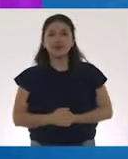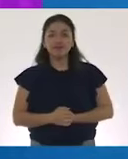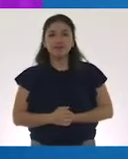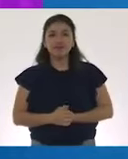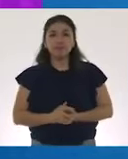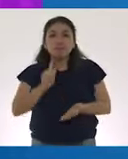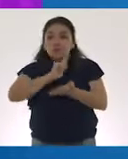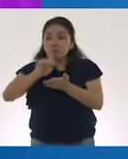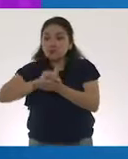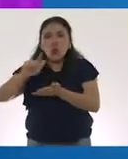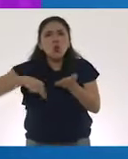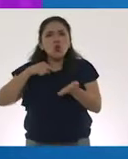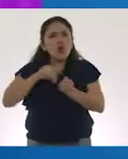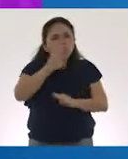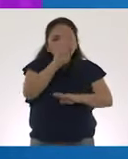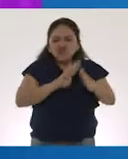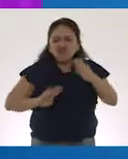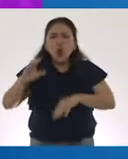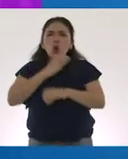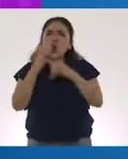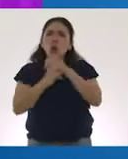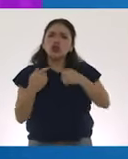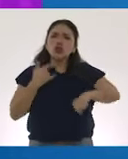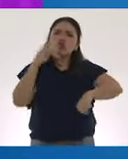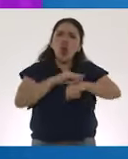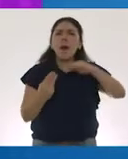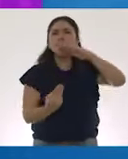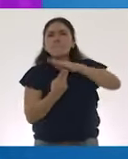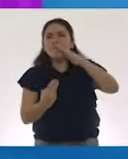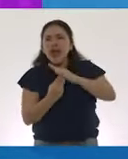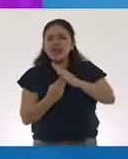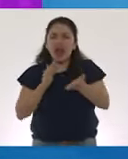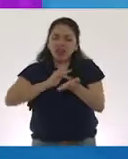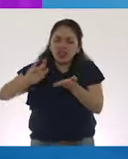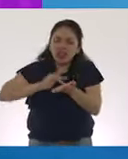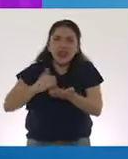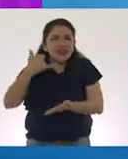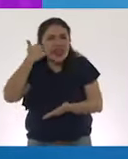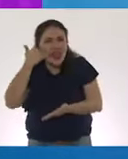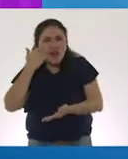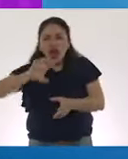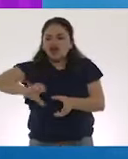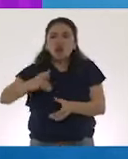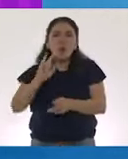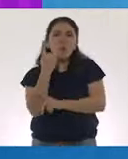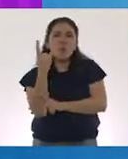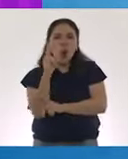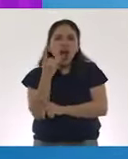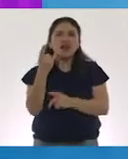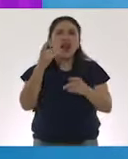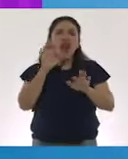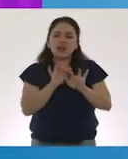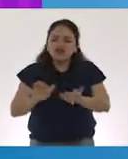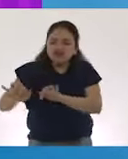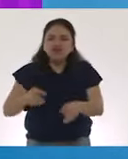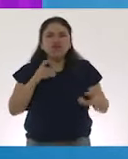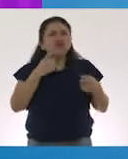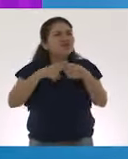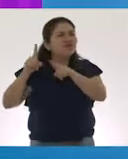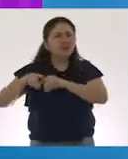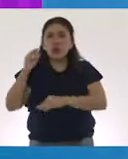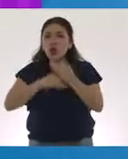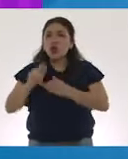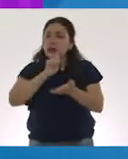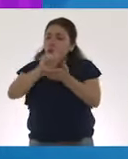Desinfecta las superficies y objetos que tocas, como mesas, tabletas, manijas de puertas, barandales, teclados, controles de